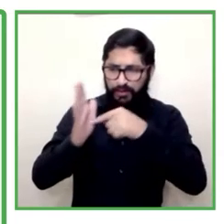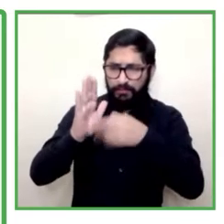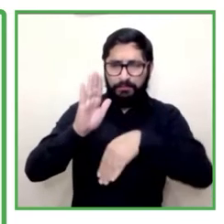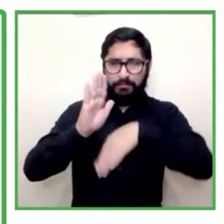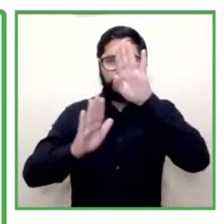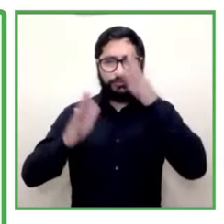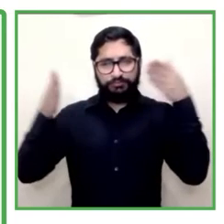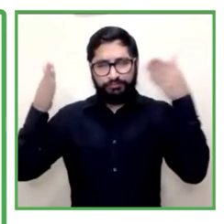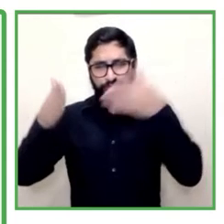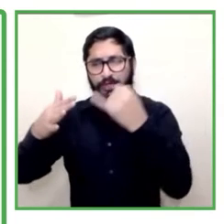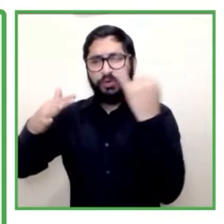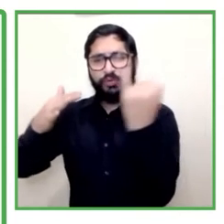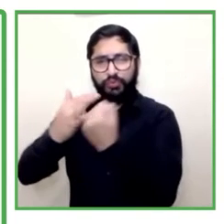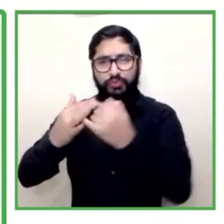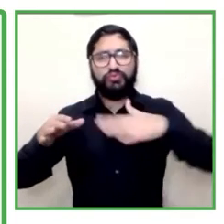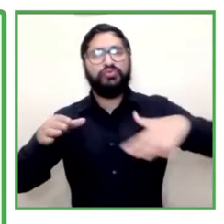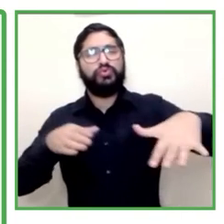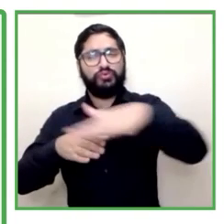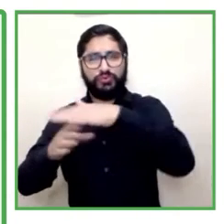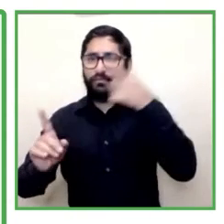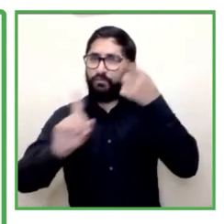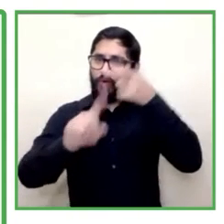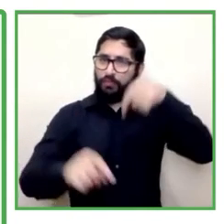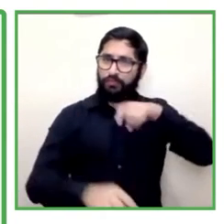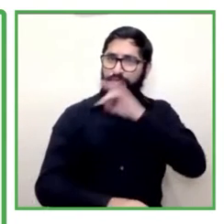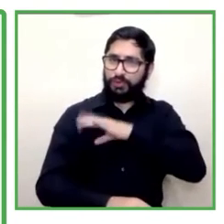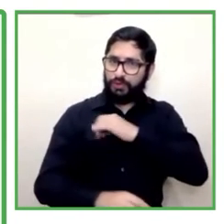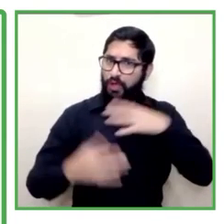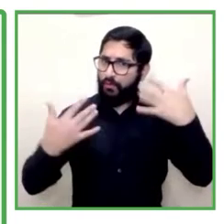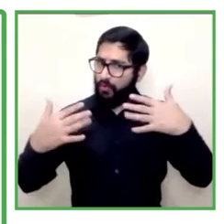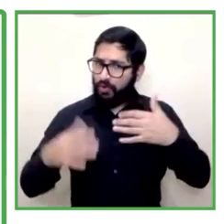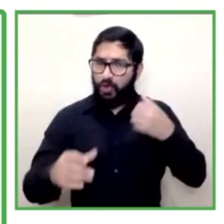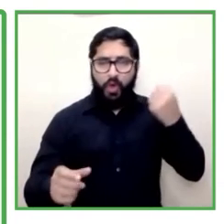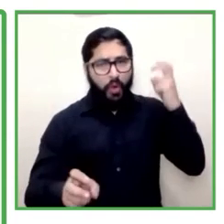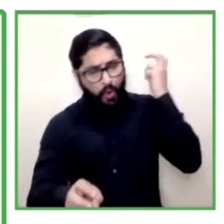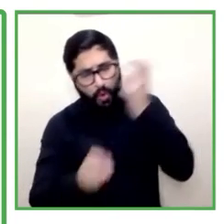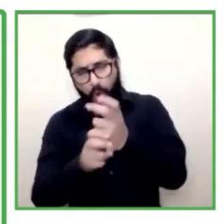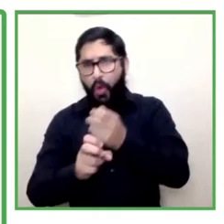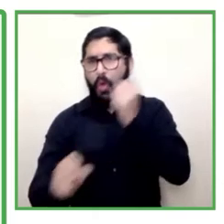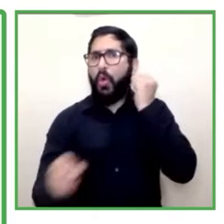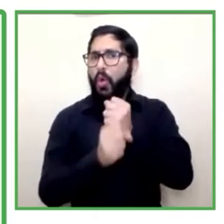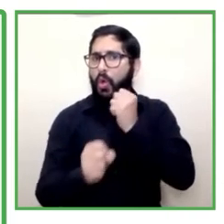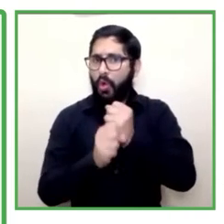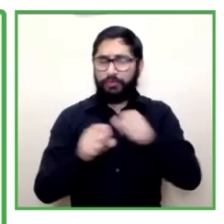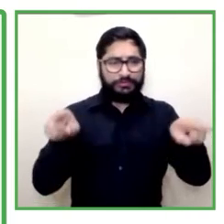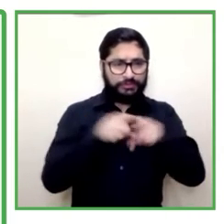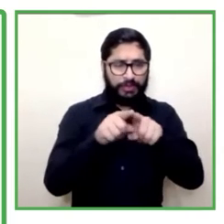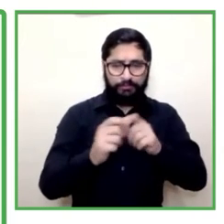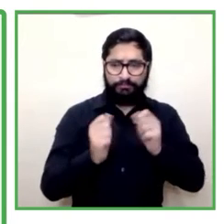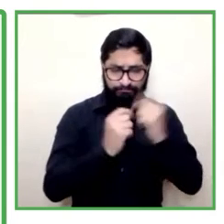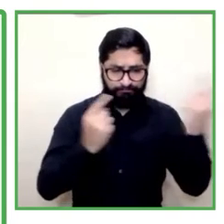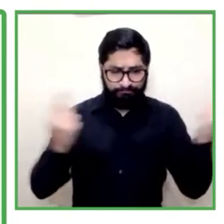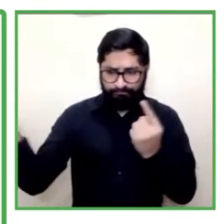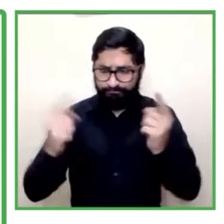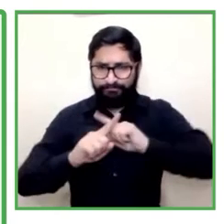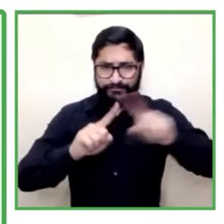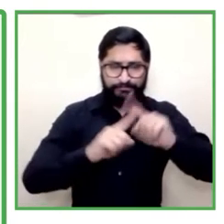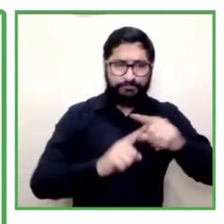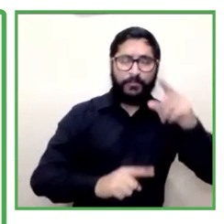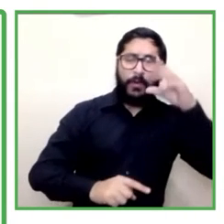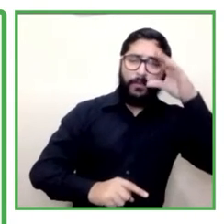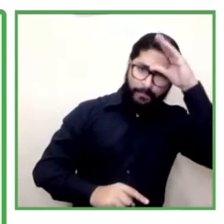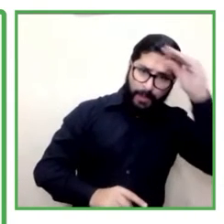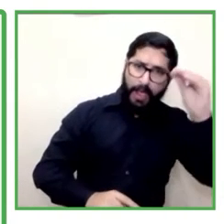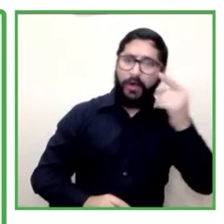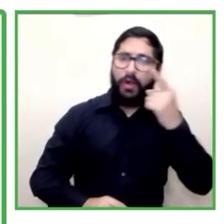sido una tarea ardua para poder trabajar con compañeros y compañeras que tienen trastornos psiquiátricos severos porque hay que trabajar contra el estigma, hay que trabajar